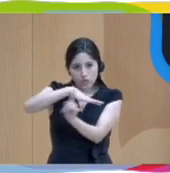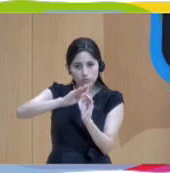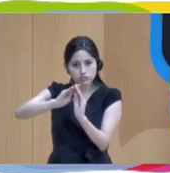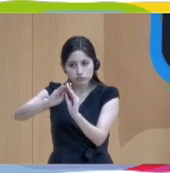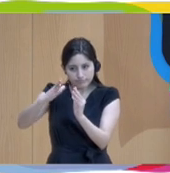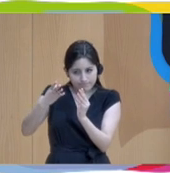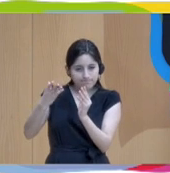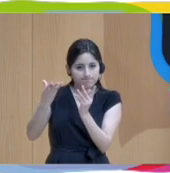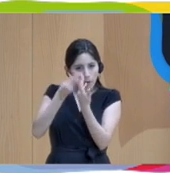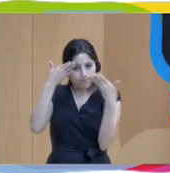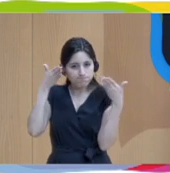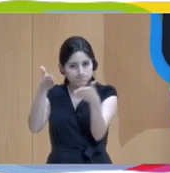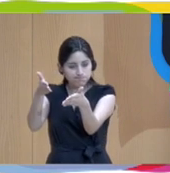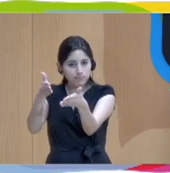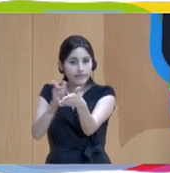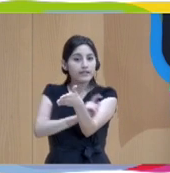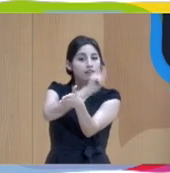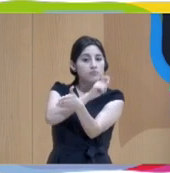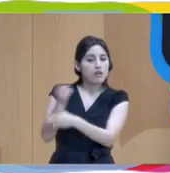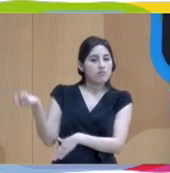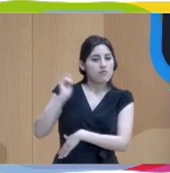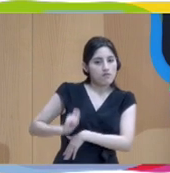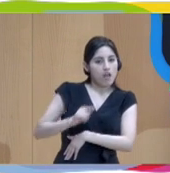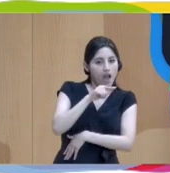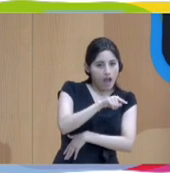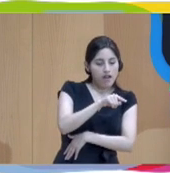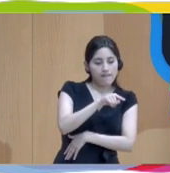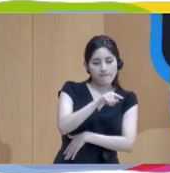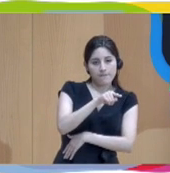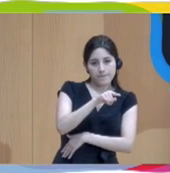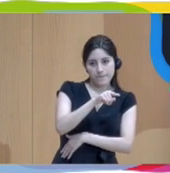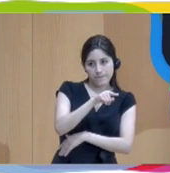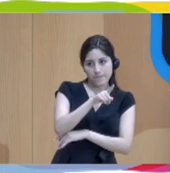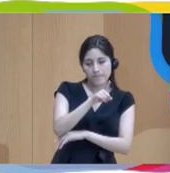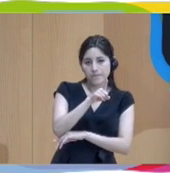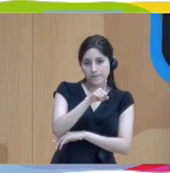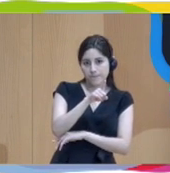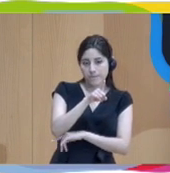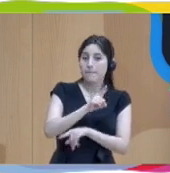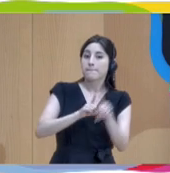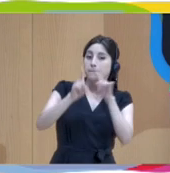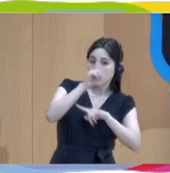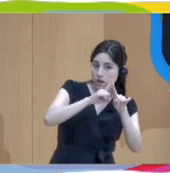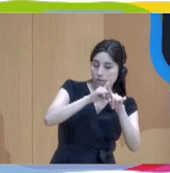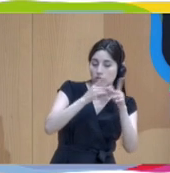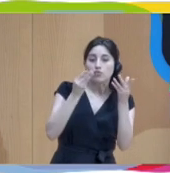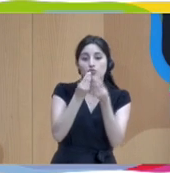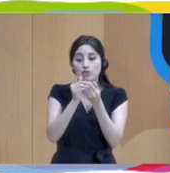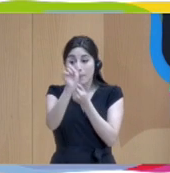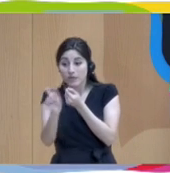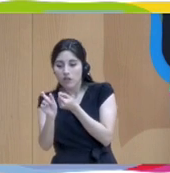que situar a los profesionales en la definición de los problemas junto con las personas en una situación de igualdad.